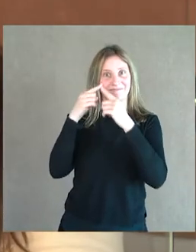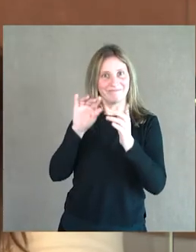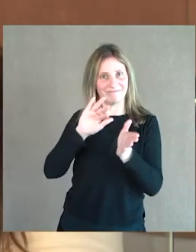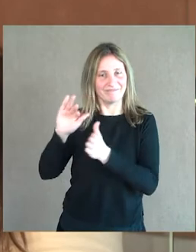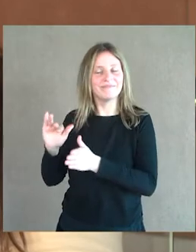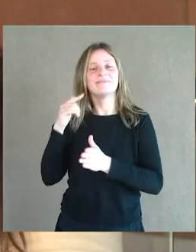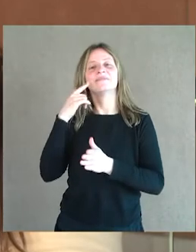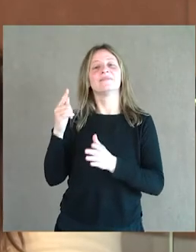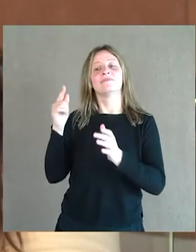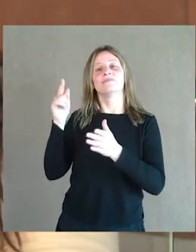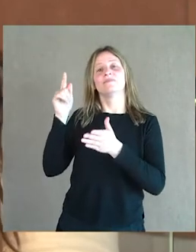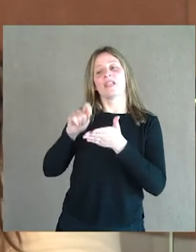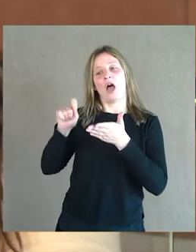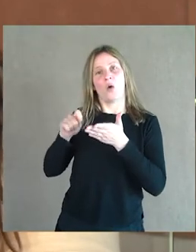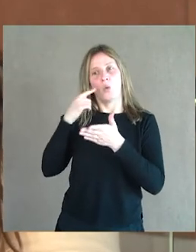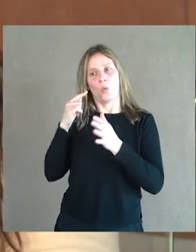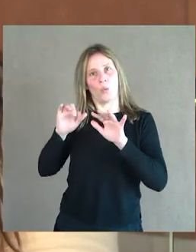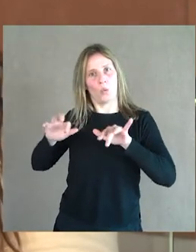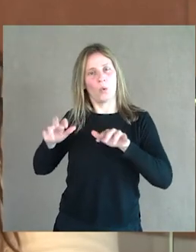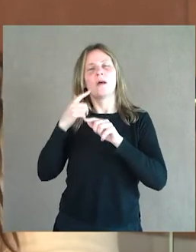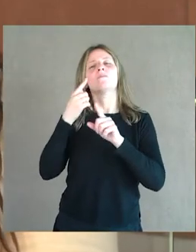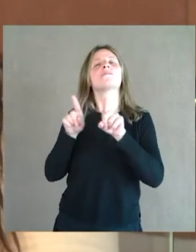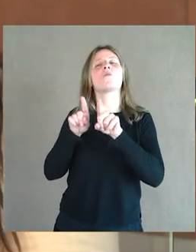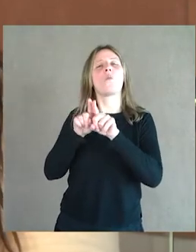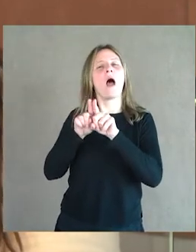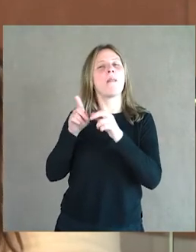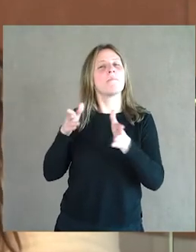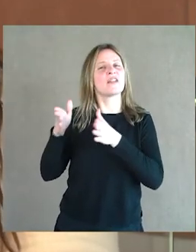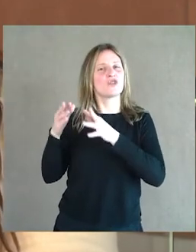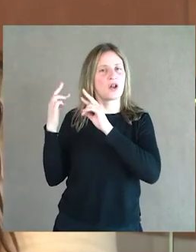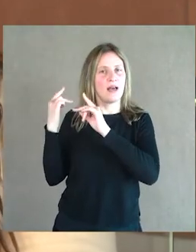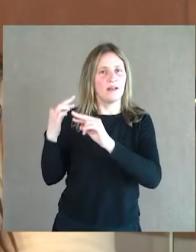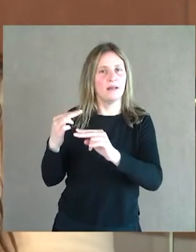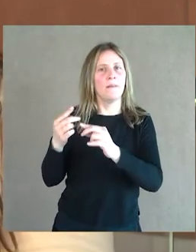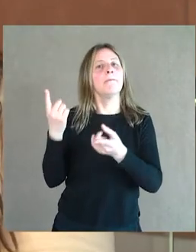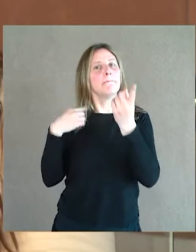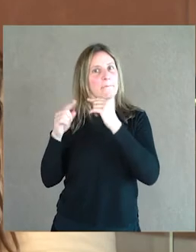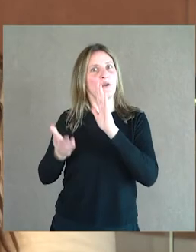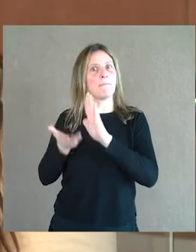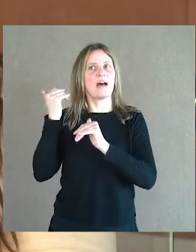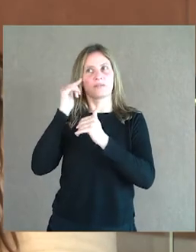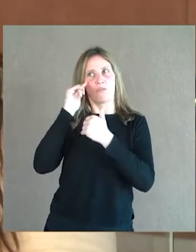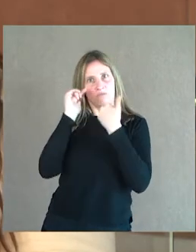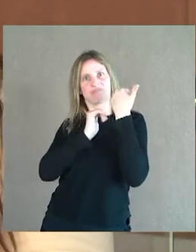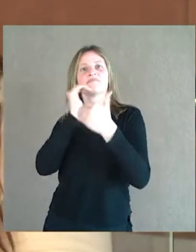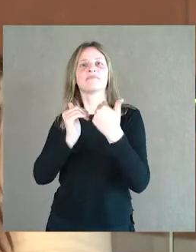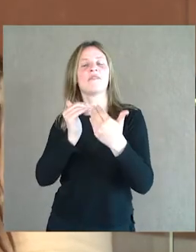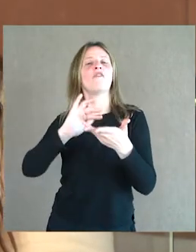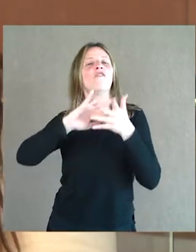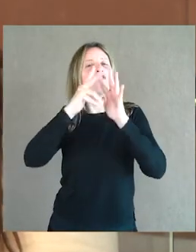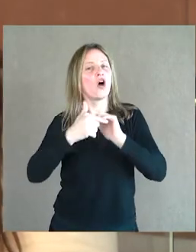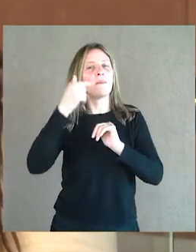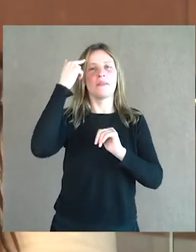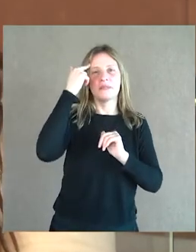fue un compositor ya mucho, igual del periodo clásico, pero como mucho más adelantado en su forma de